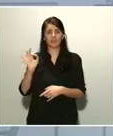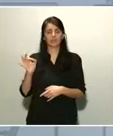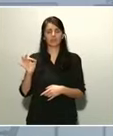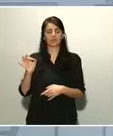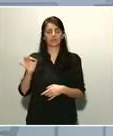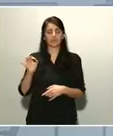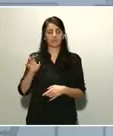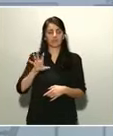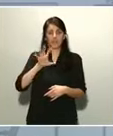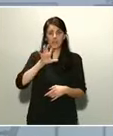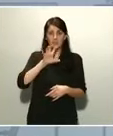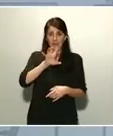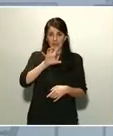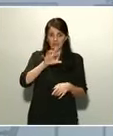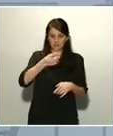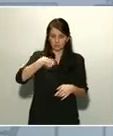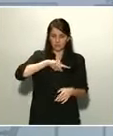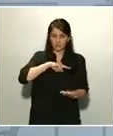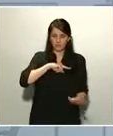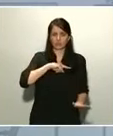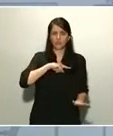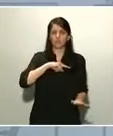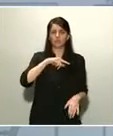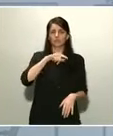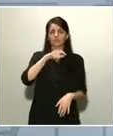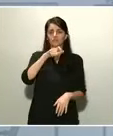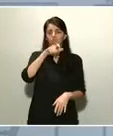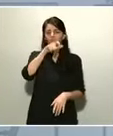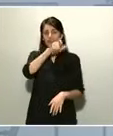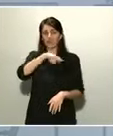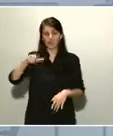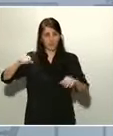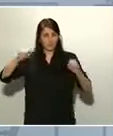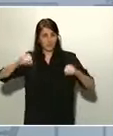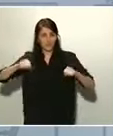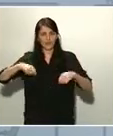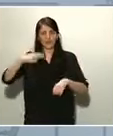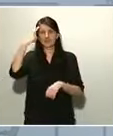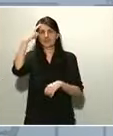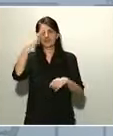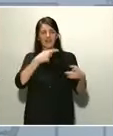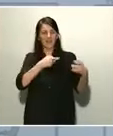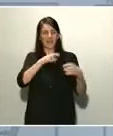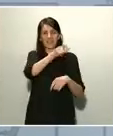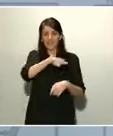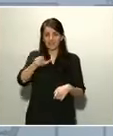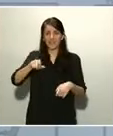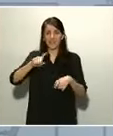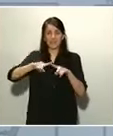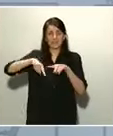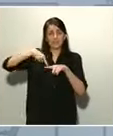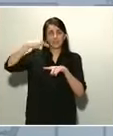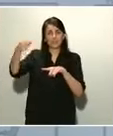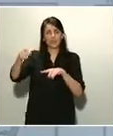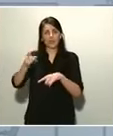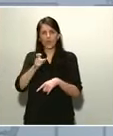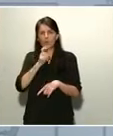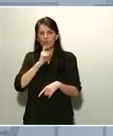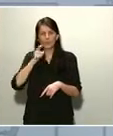muy mayores que conocieron las penalidades de la guerra civil y de la posguerra guardan en su memoria situaciones colectivas